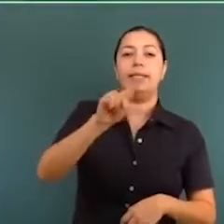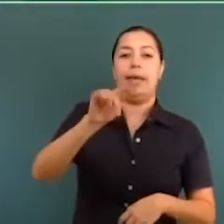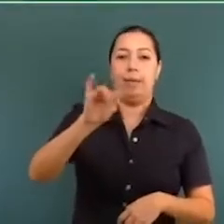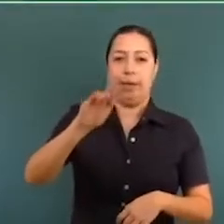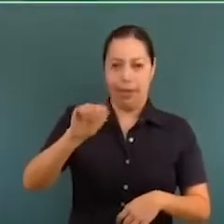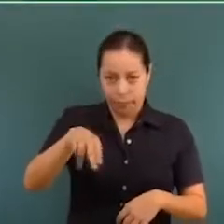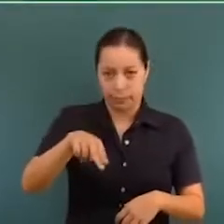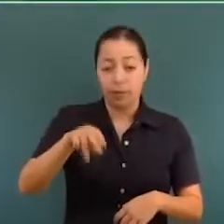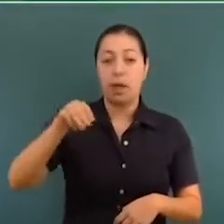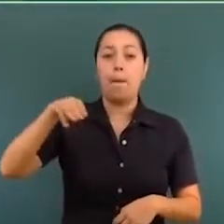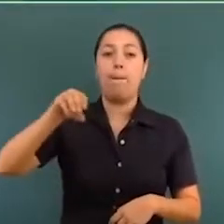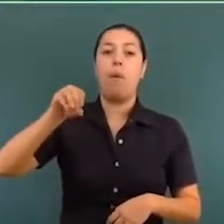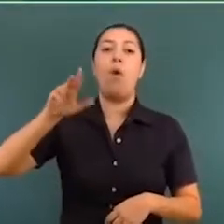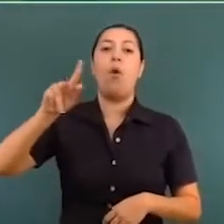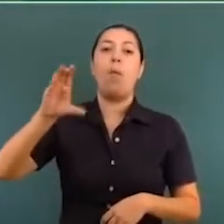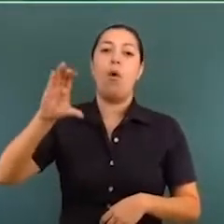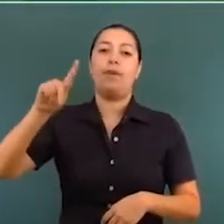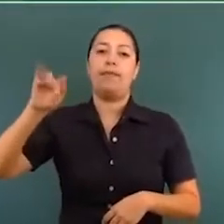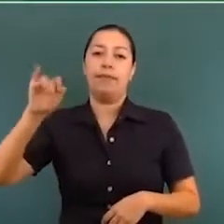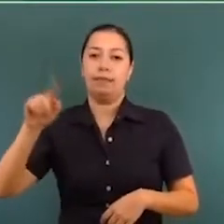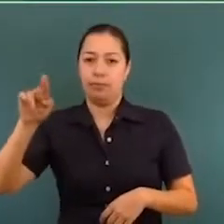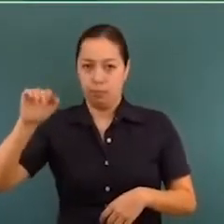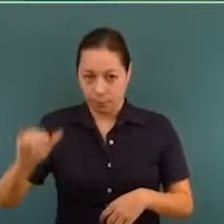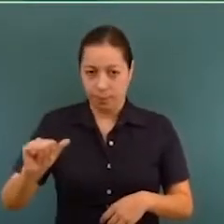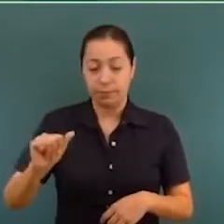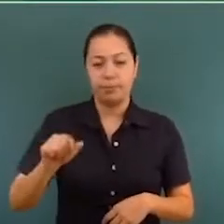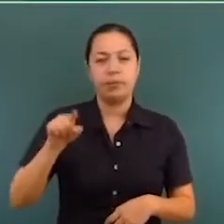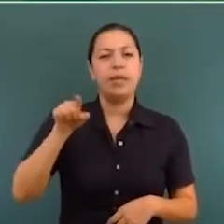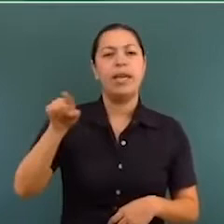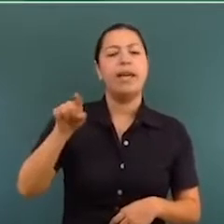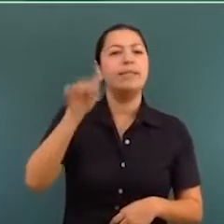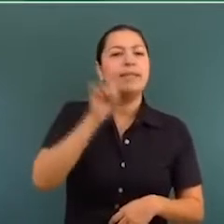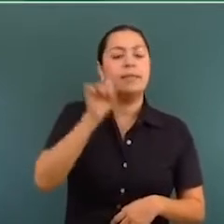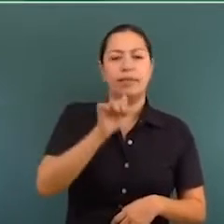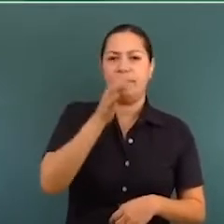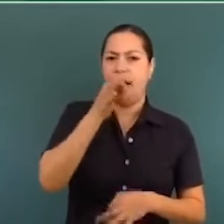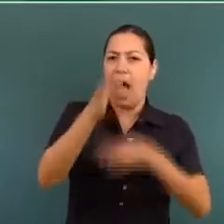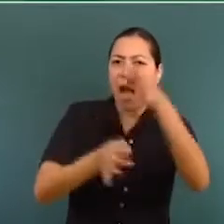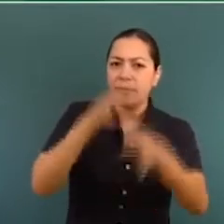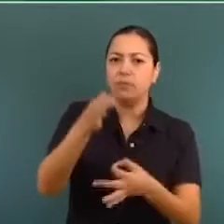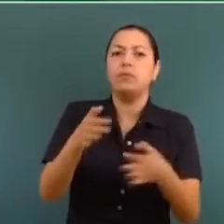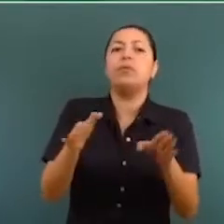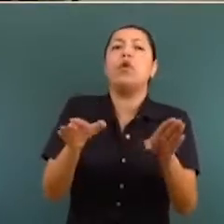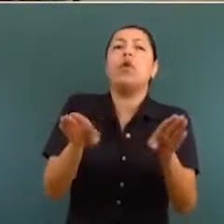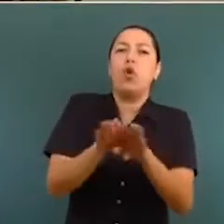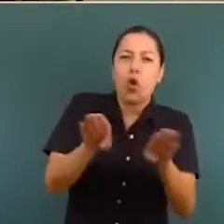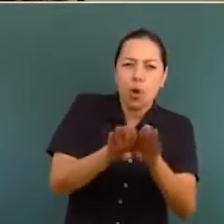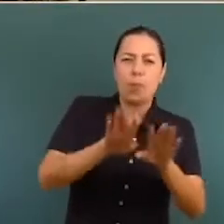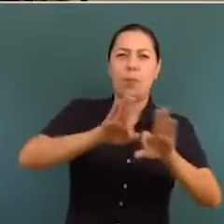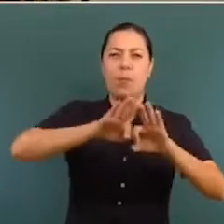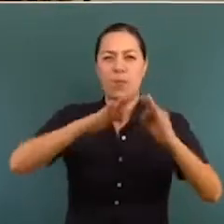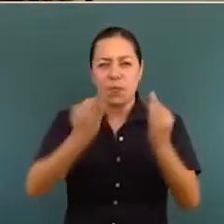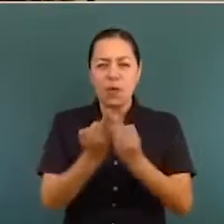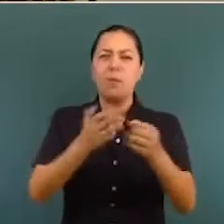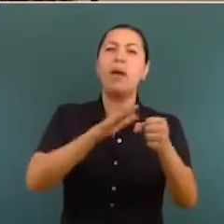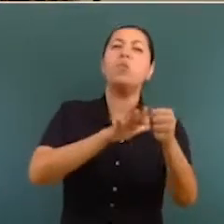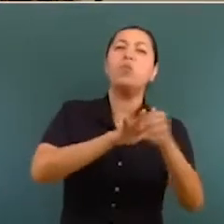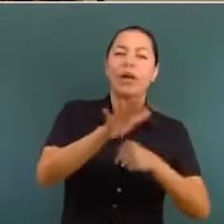a llevarse a cabo